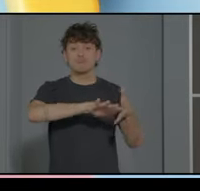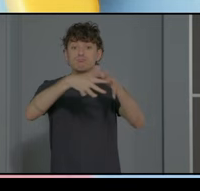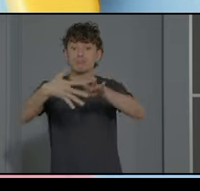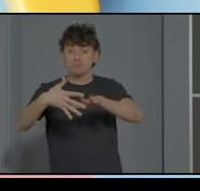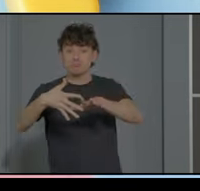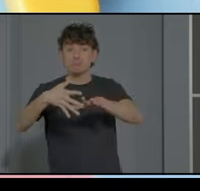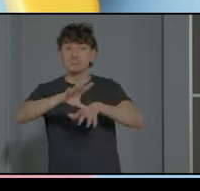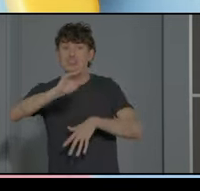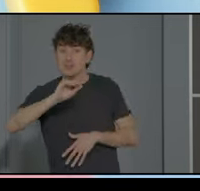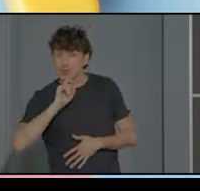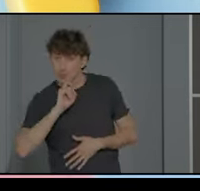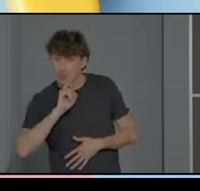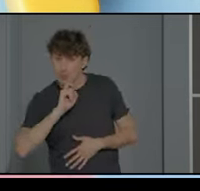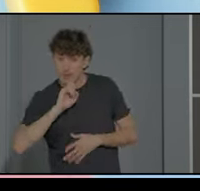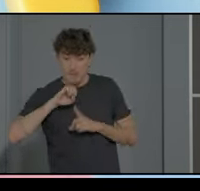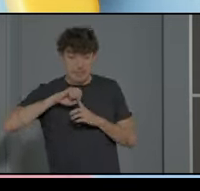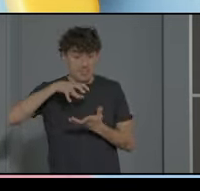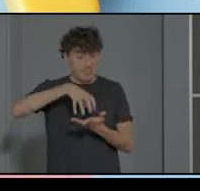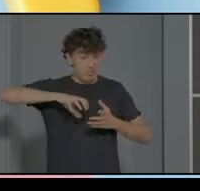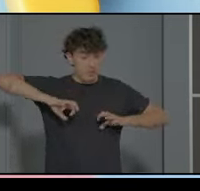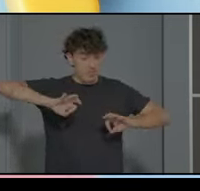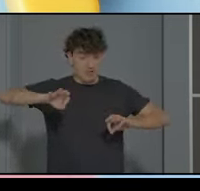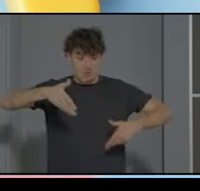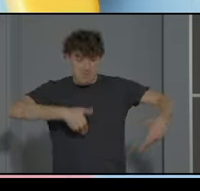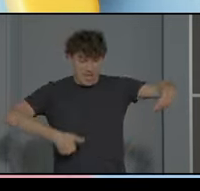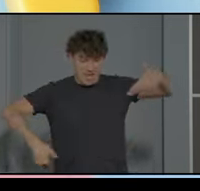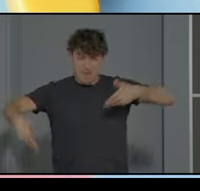en la presión de demanda que tenemos los centros específicos